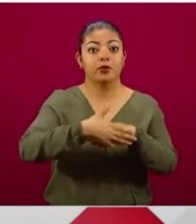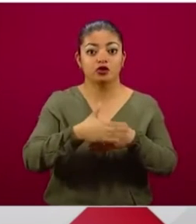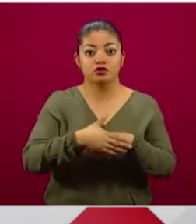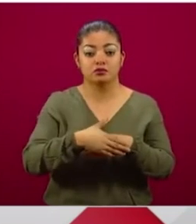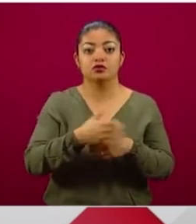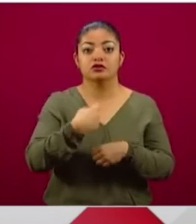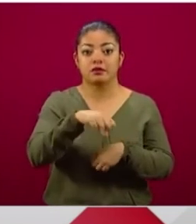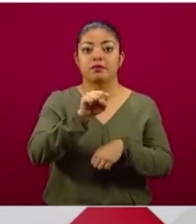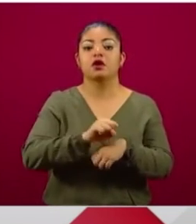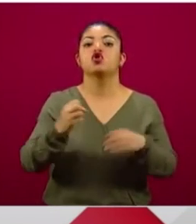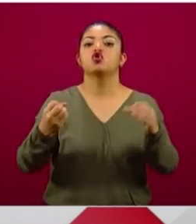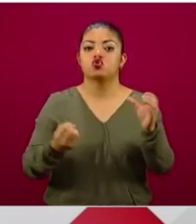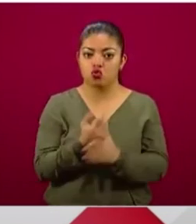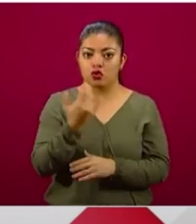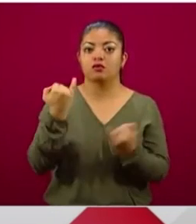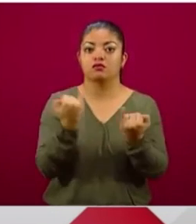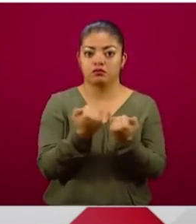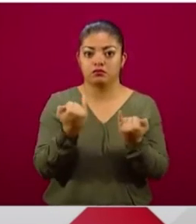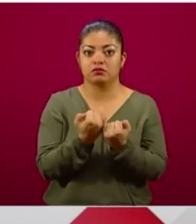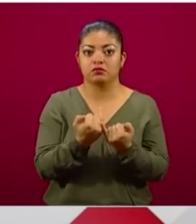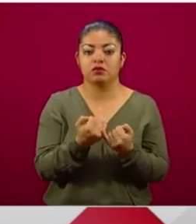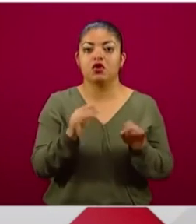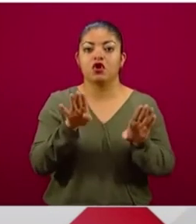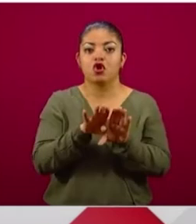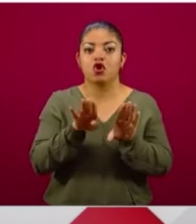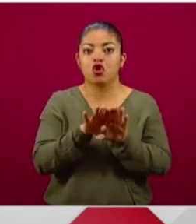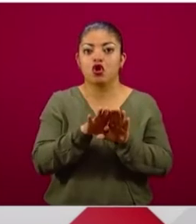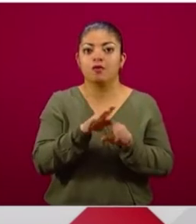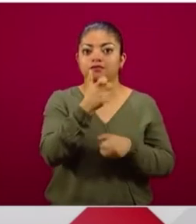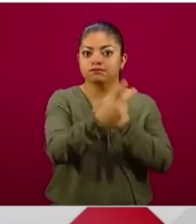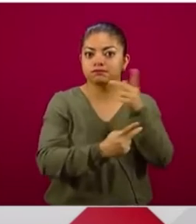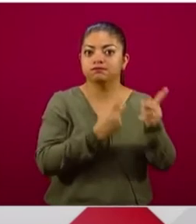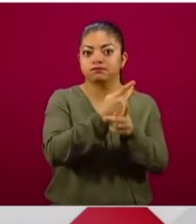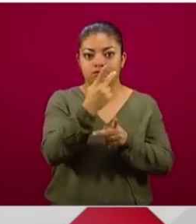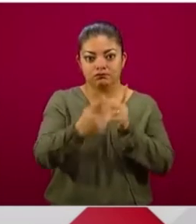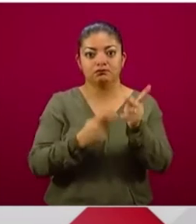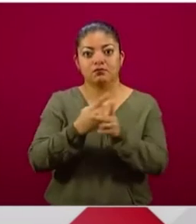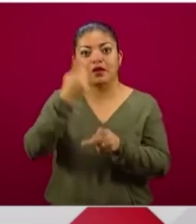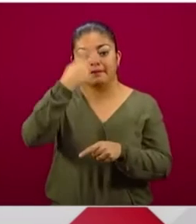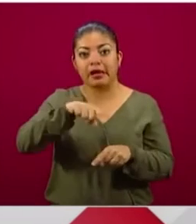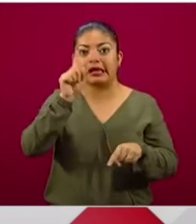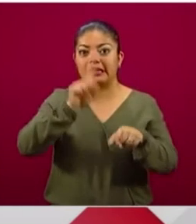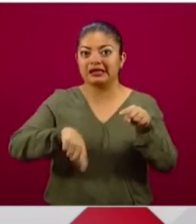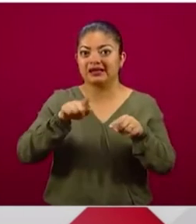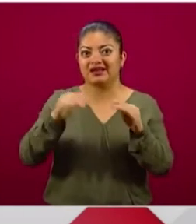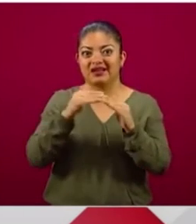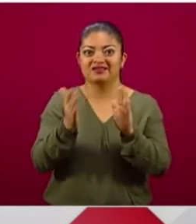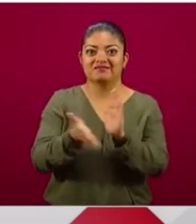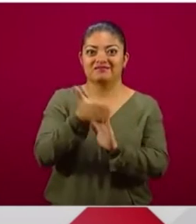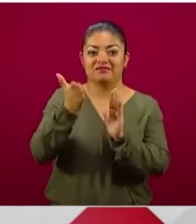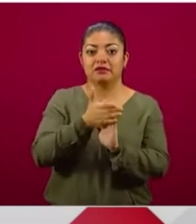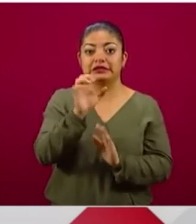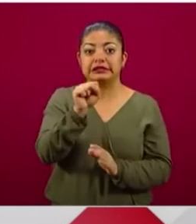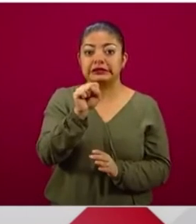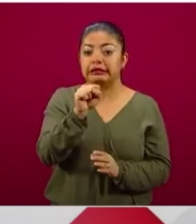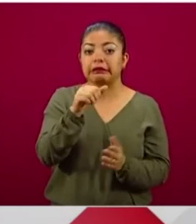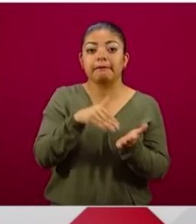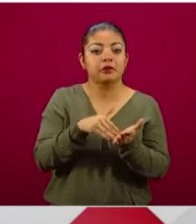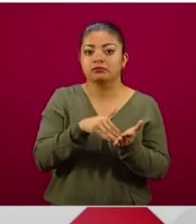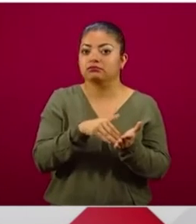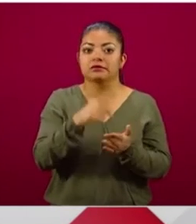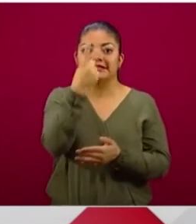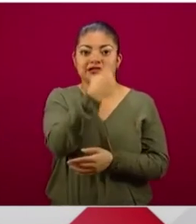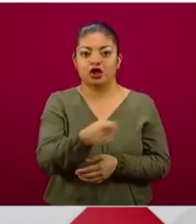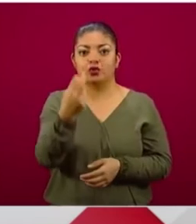dispersión de la nueva estructura del crédito de mejora, que se aumenta de 60 a 125 mil pesos